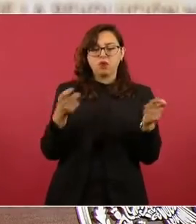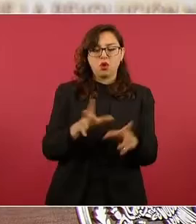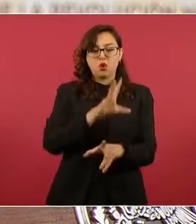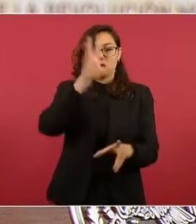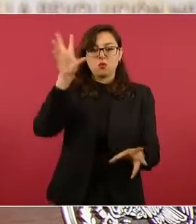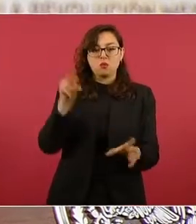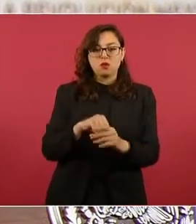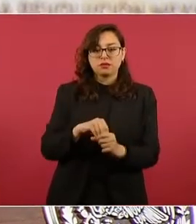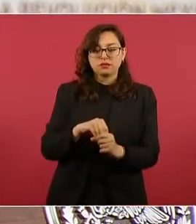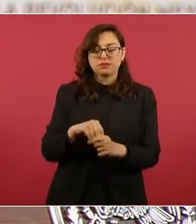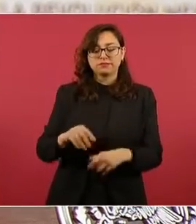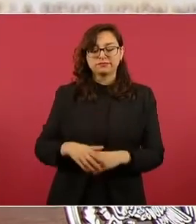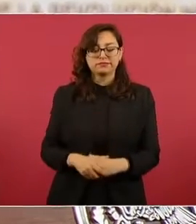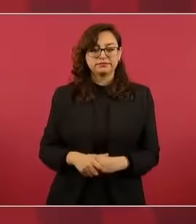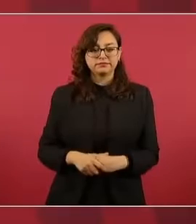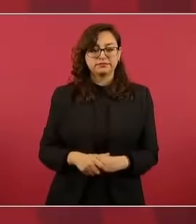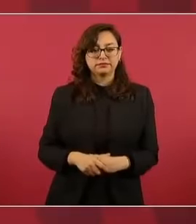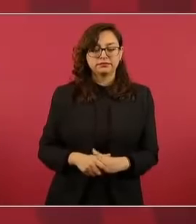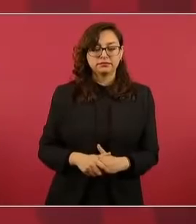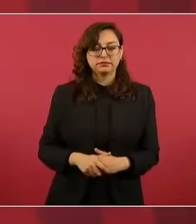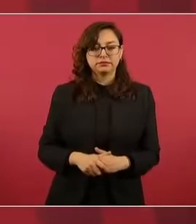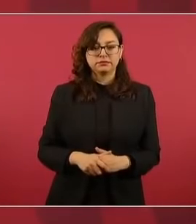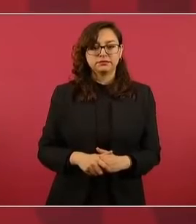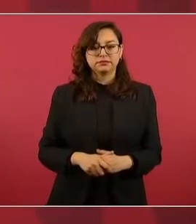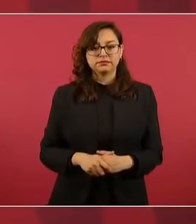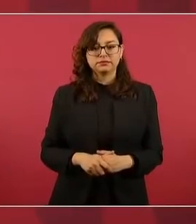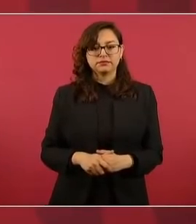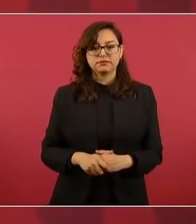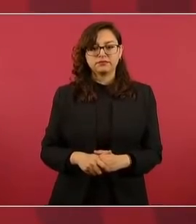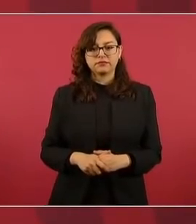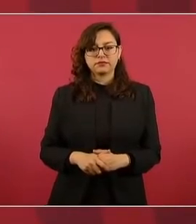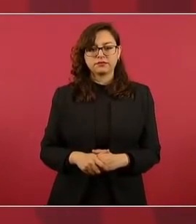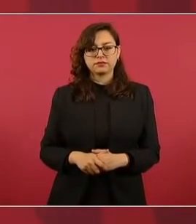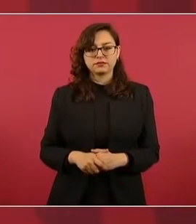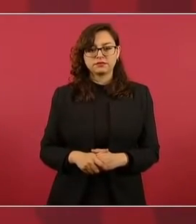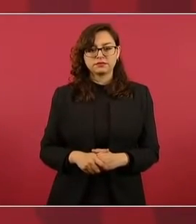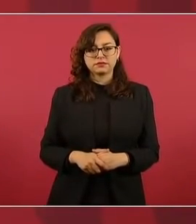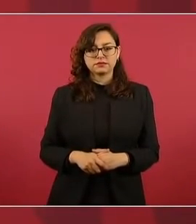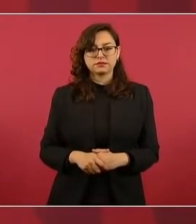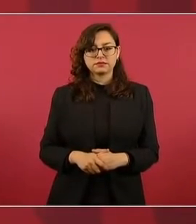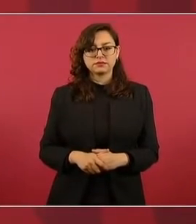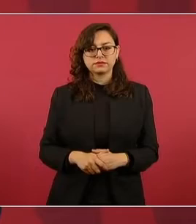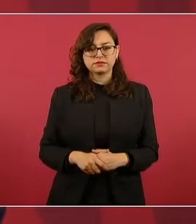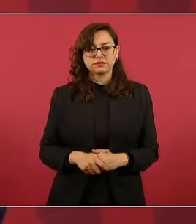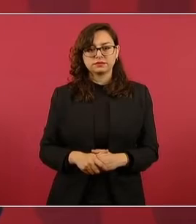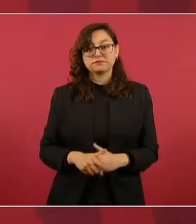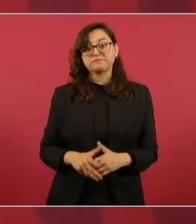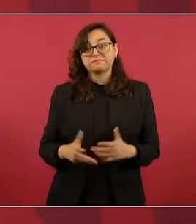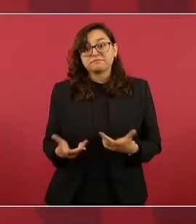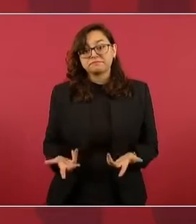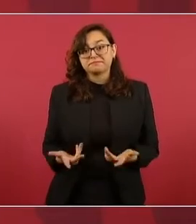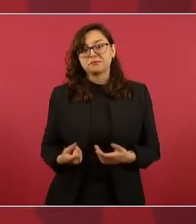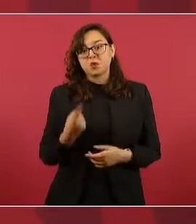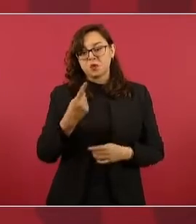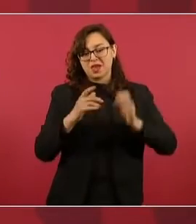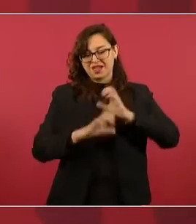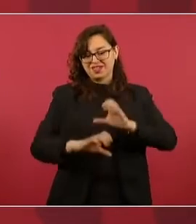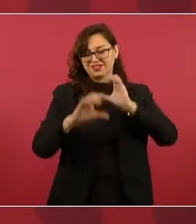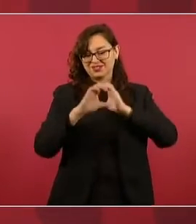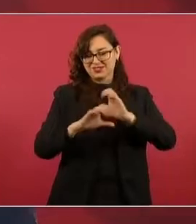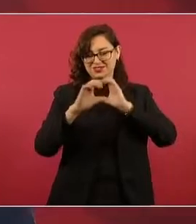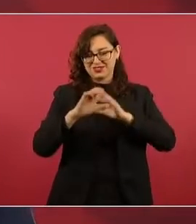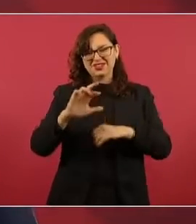Y como dice la canción, a veces es más fuerte la